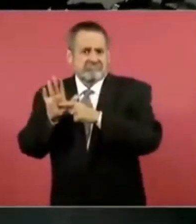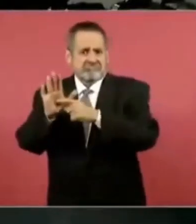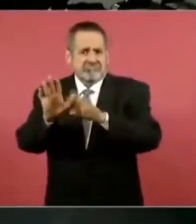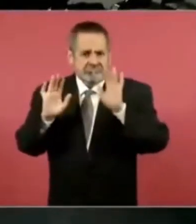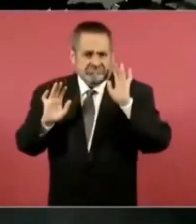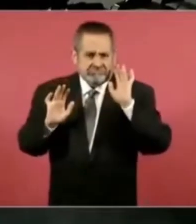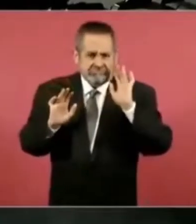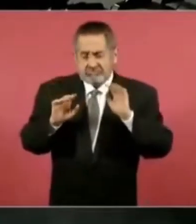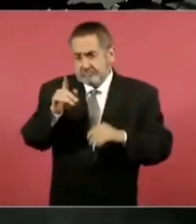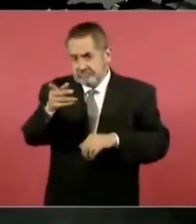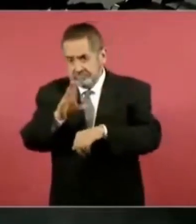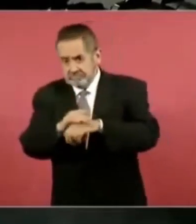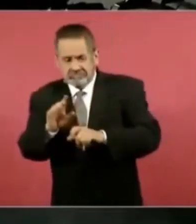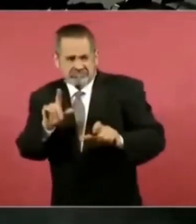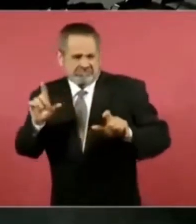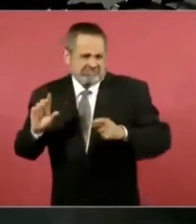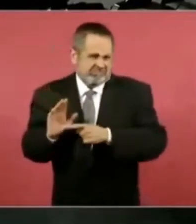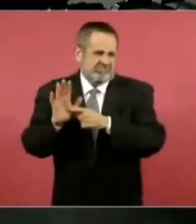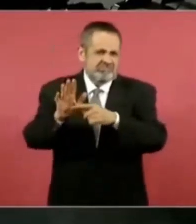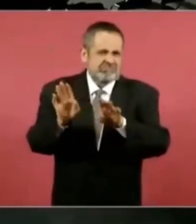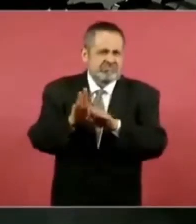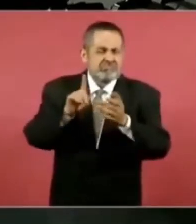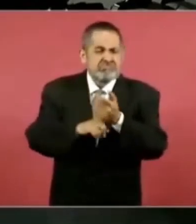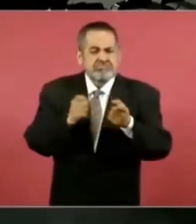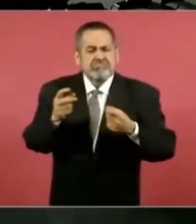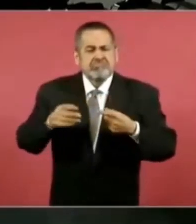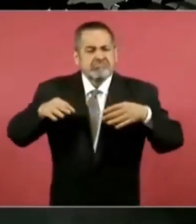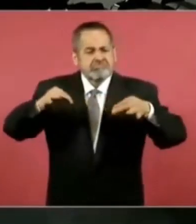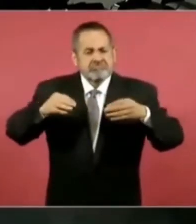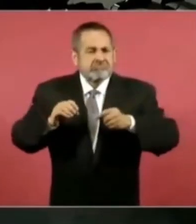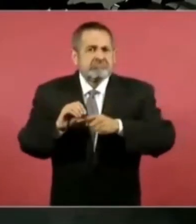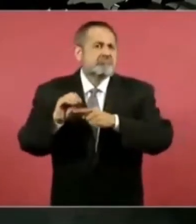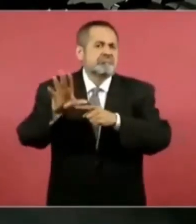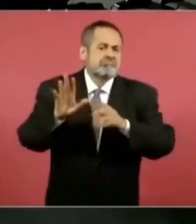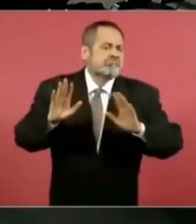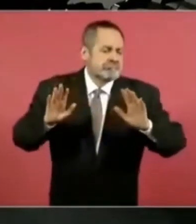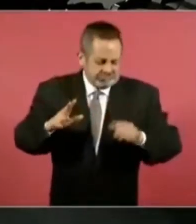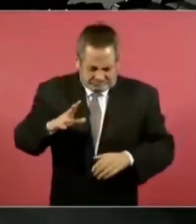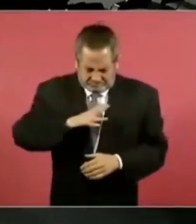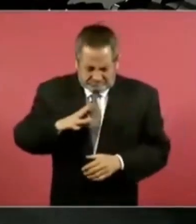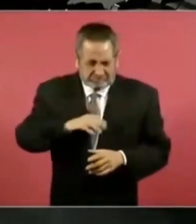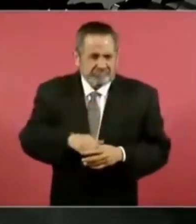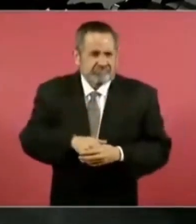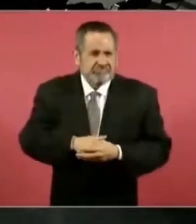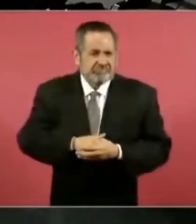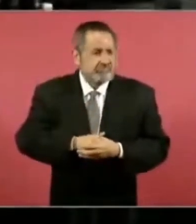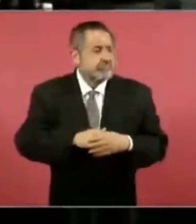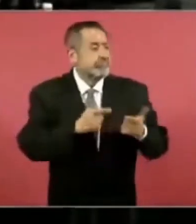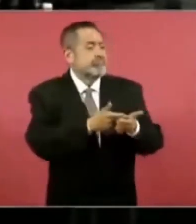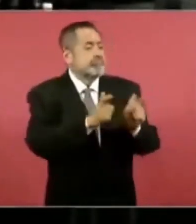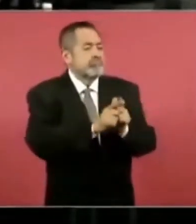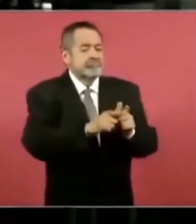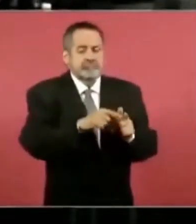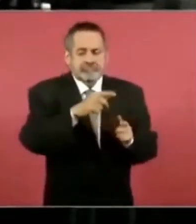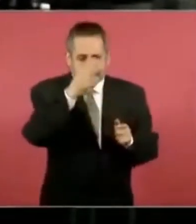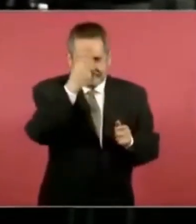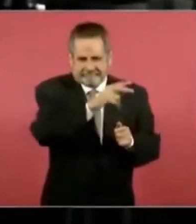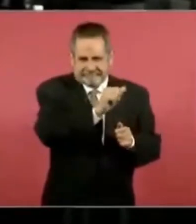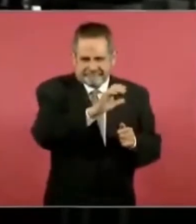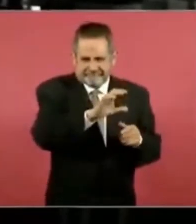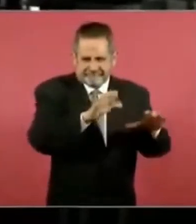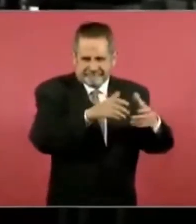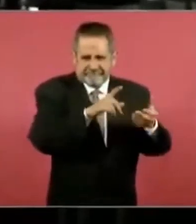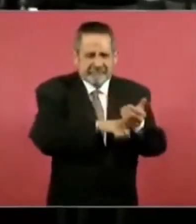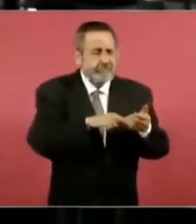si permitan que se pongan algunos documentos, que Mexicanos contra la Corrupción e Impunidad en